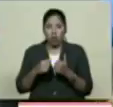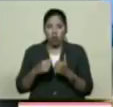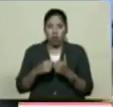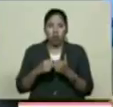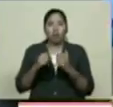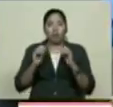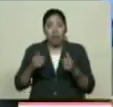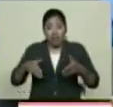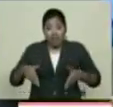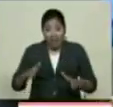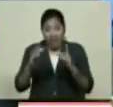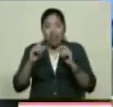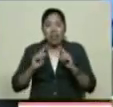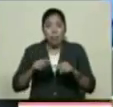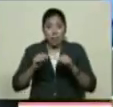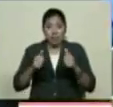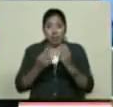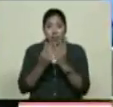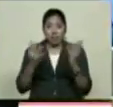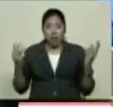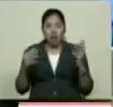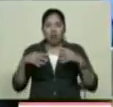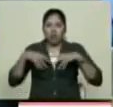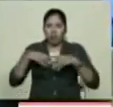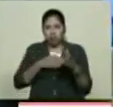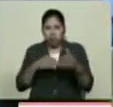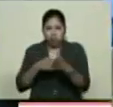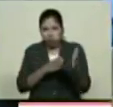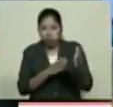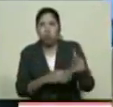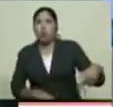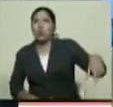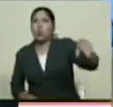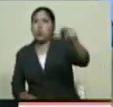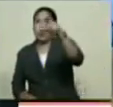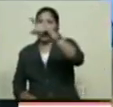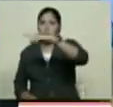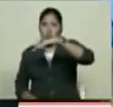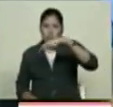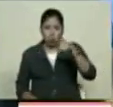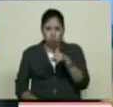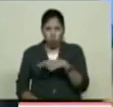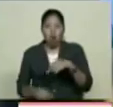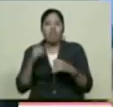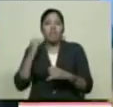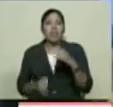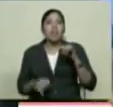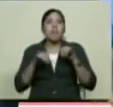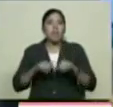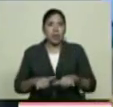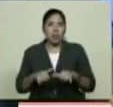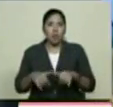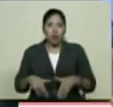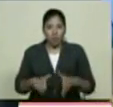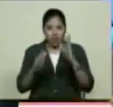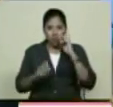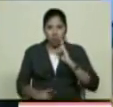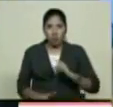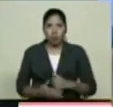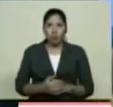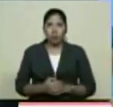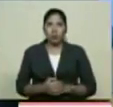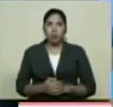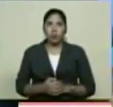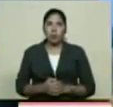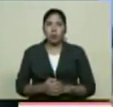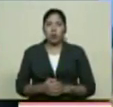En cada etapa que se desarrolla, ¿no? Entonces, esos pueblos, como cualquier otro municipio de nuestro estado Y del país,